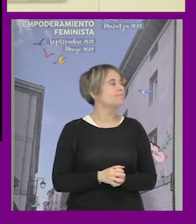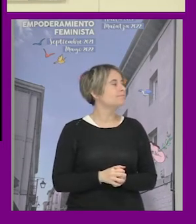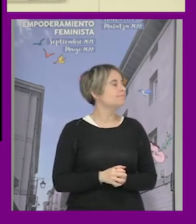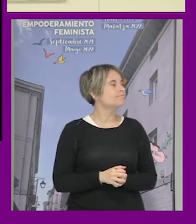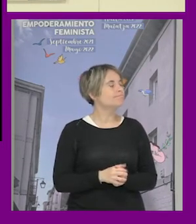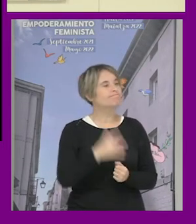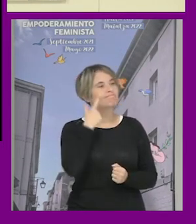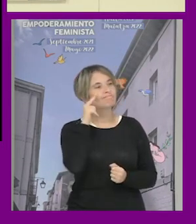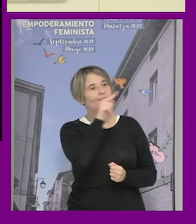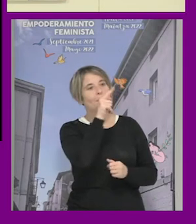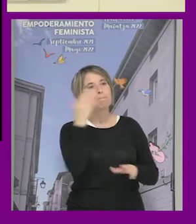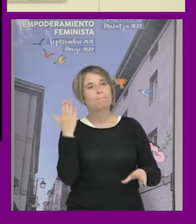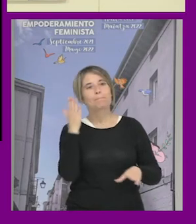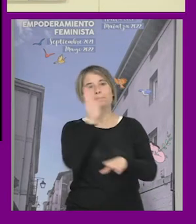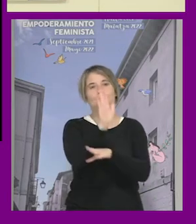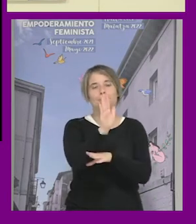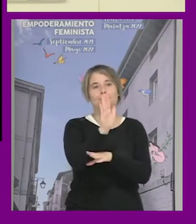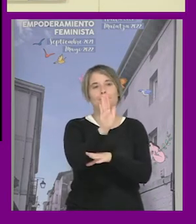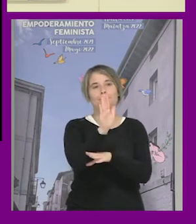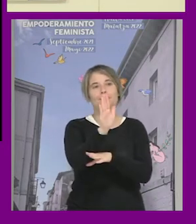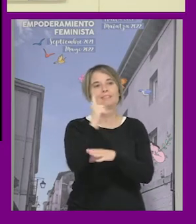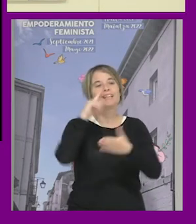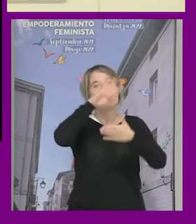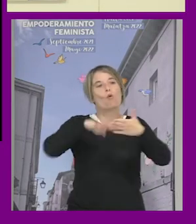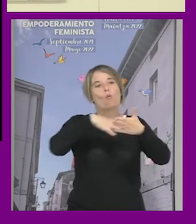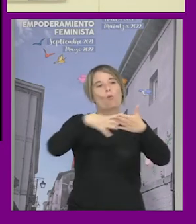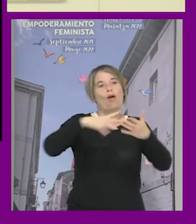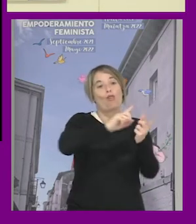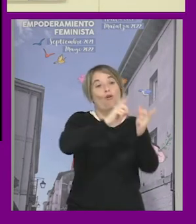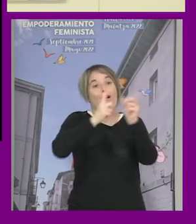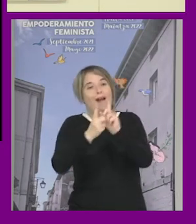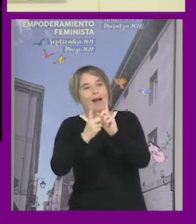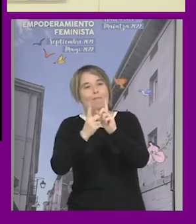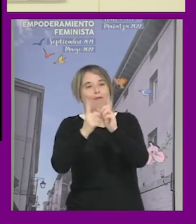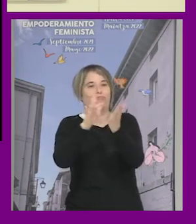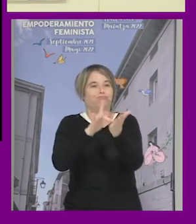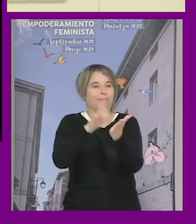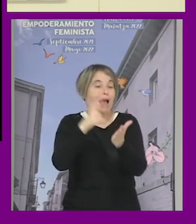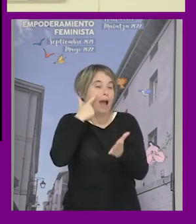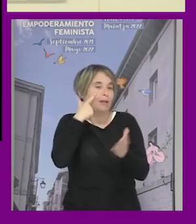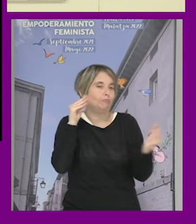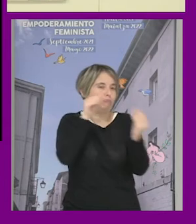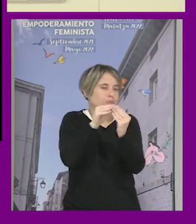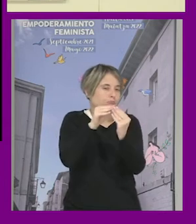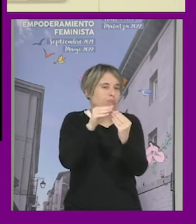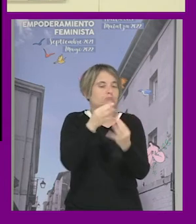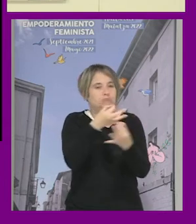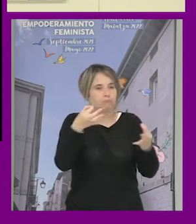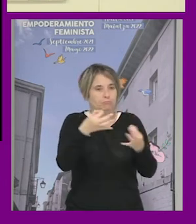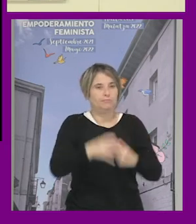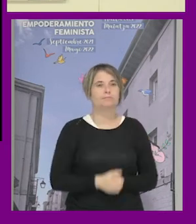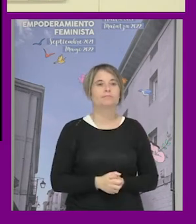a a presentar una un pequeño cambio de este cuadro a ver si si os encaja y os parece adecuado